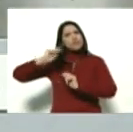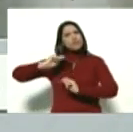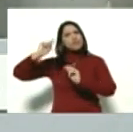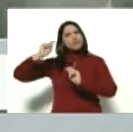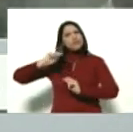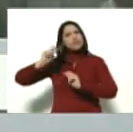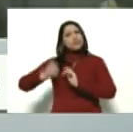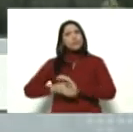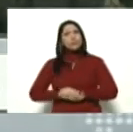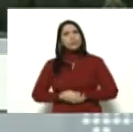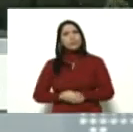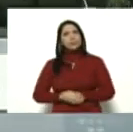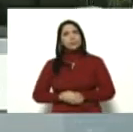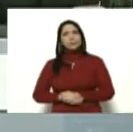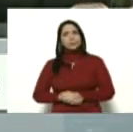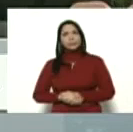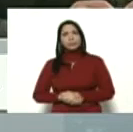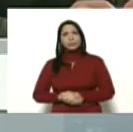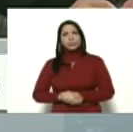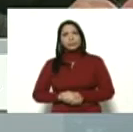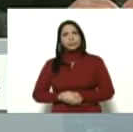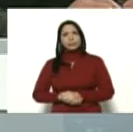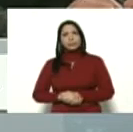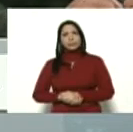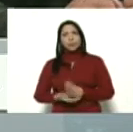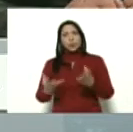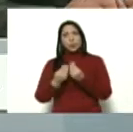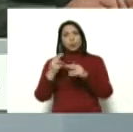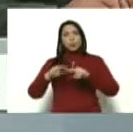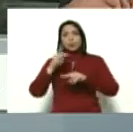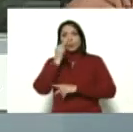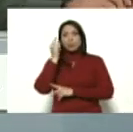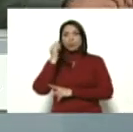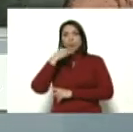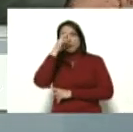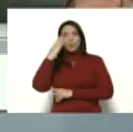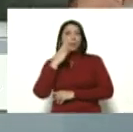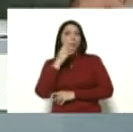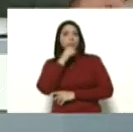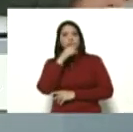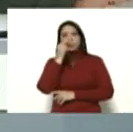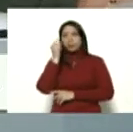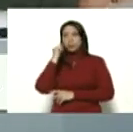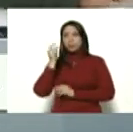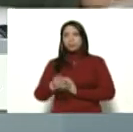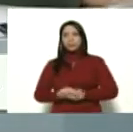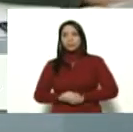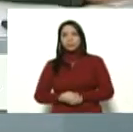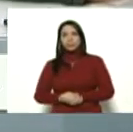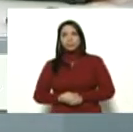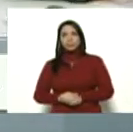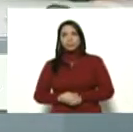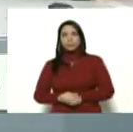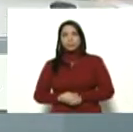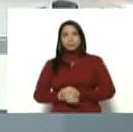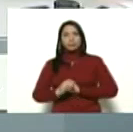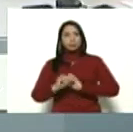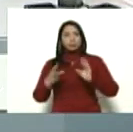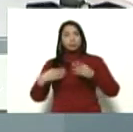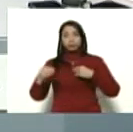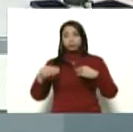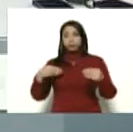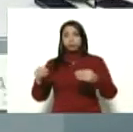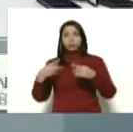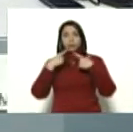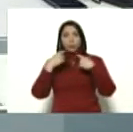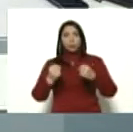ru, ru, ru, ru, ru, ru, con los niños, niñas, padres, madres, abuelos, abuelas, así que flexibilización